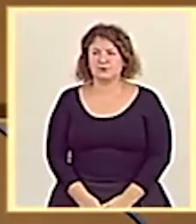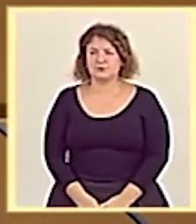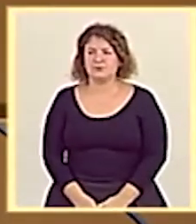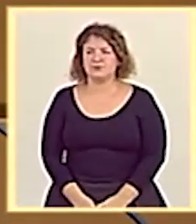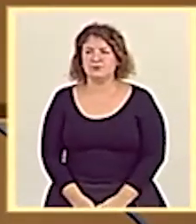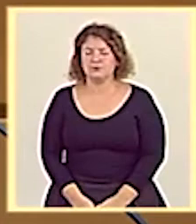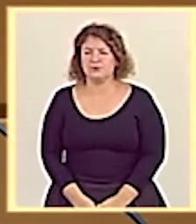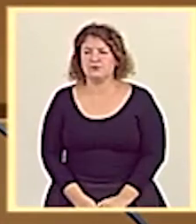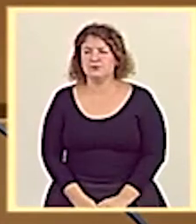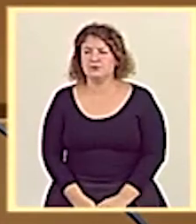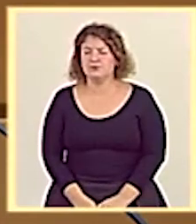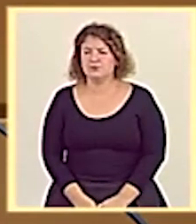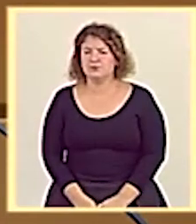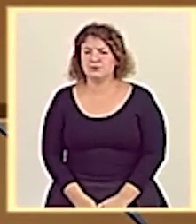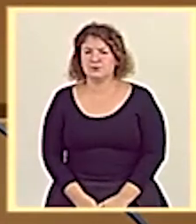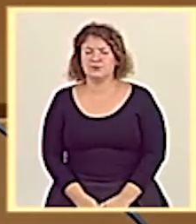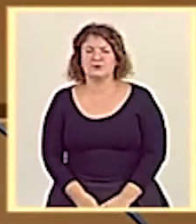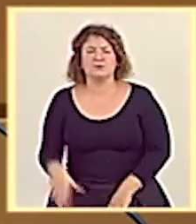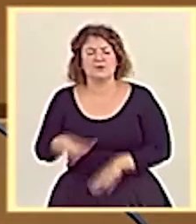Señora ministra.